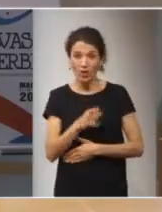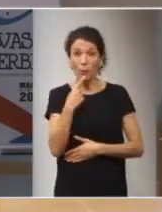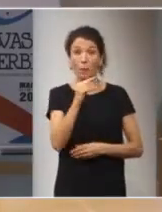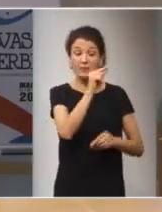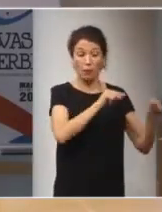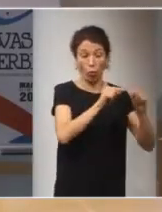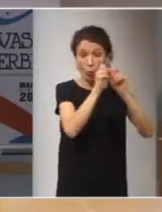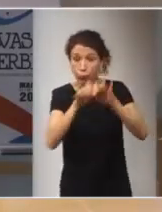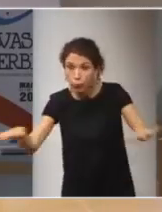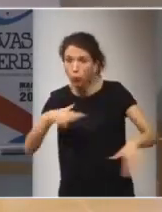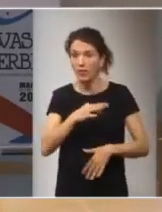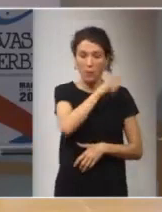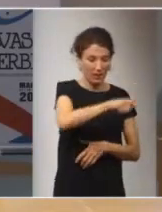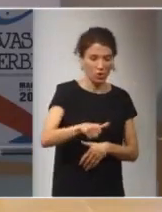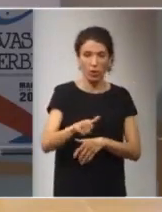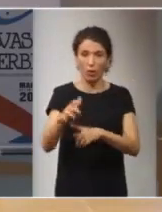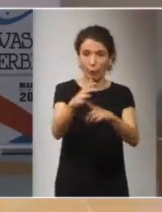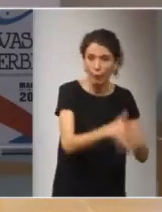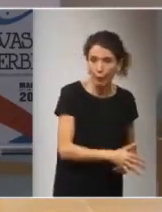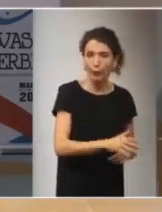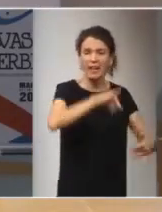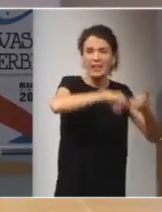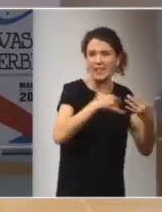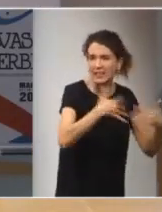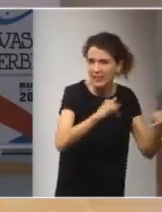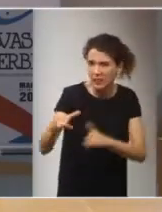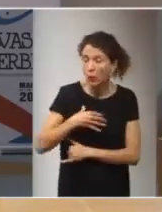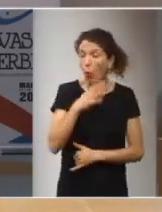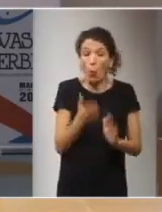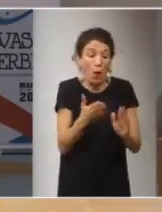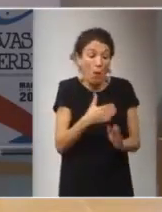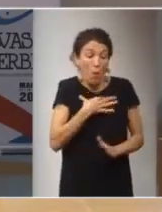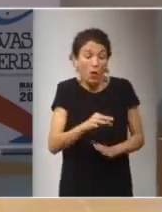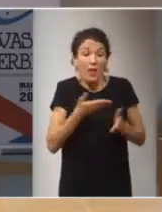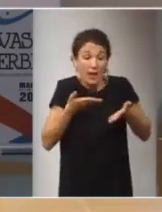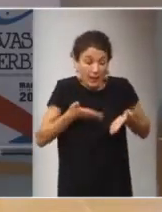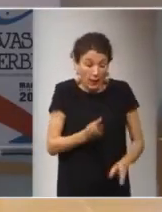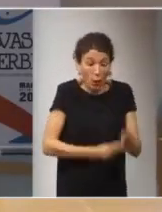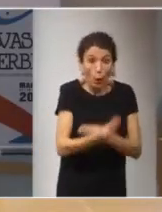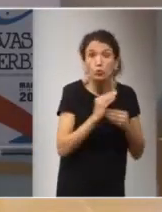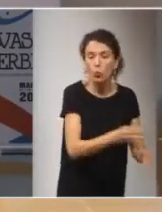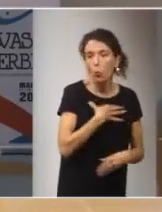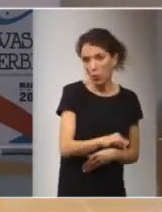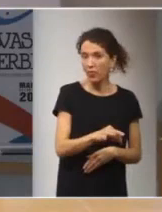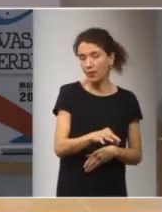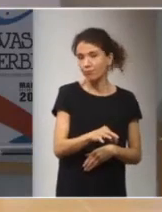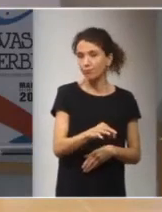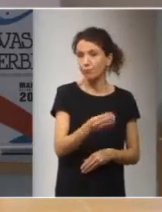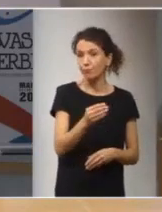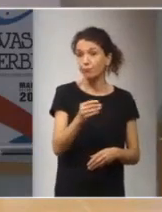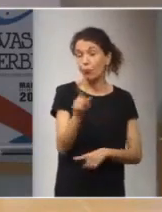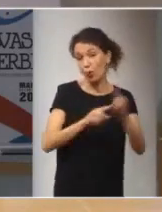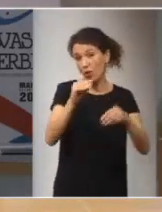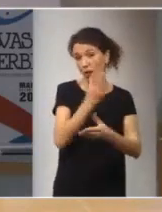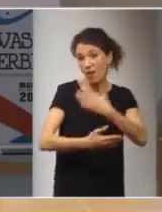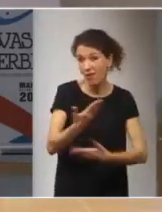enfermar nadie las quería nadie se quería casar con ellos por la alta probabilidad de que sus hijos fueran a nacer